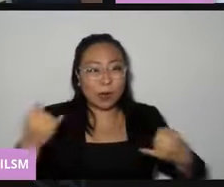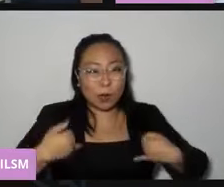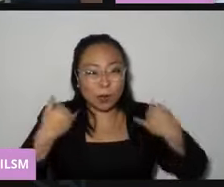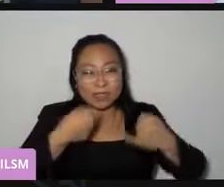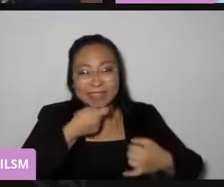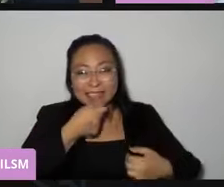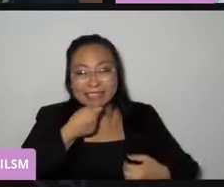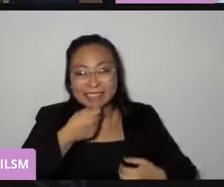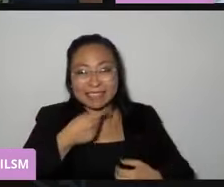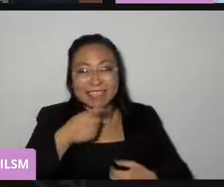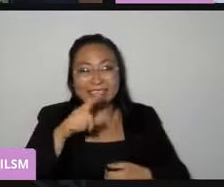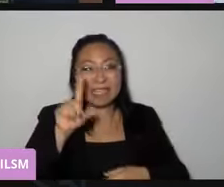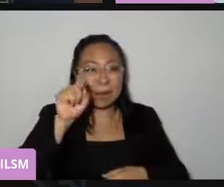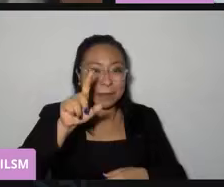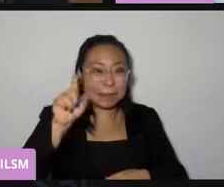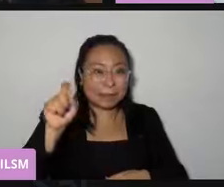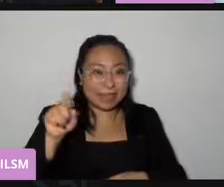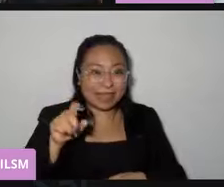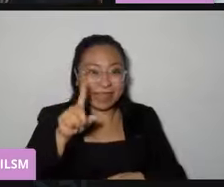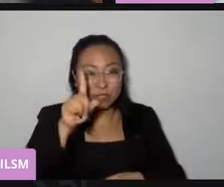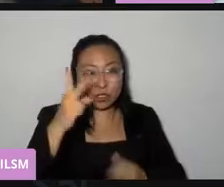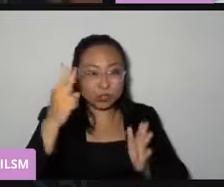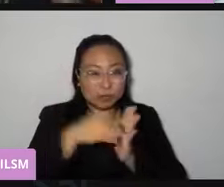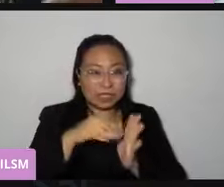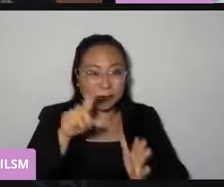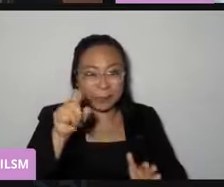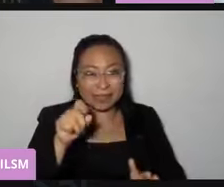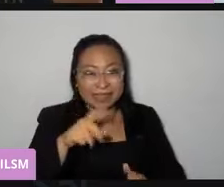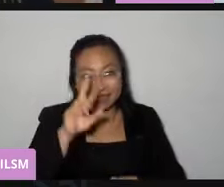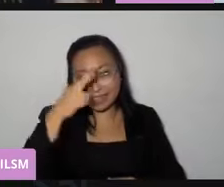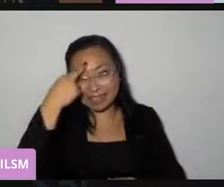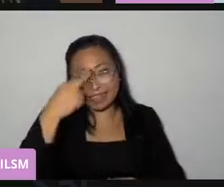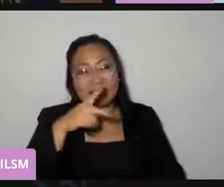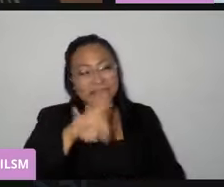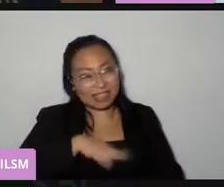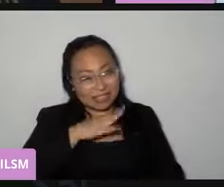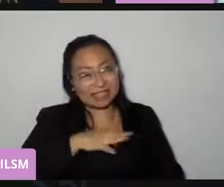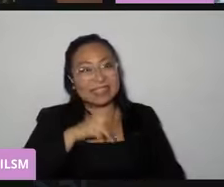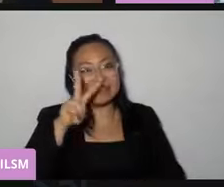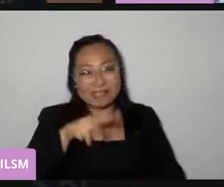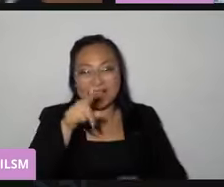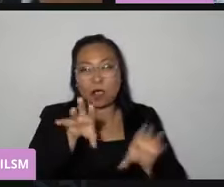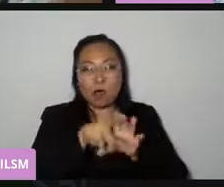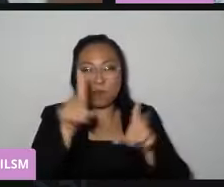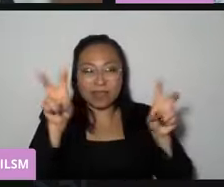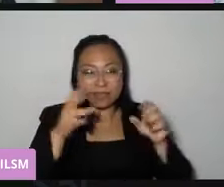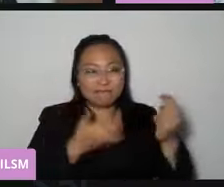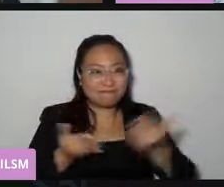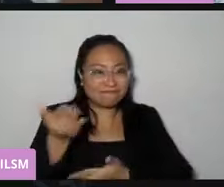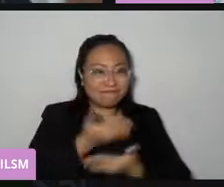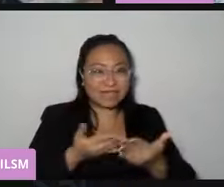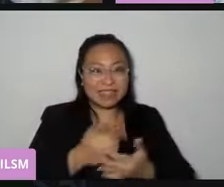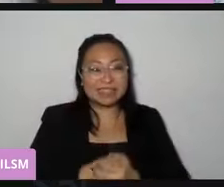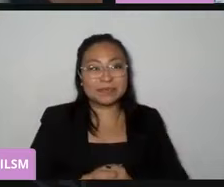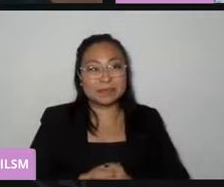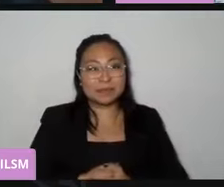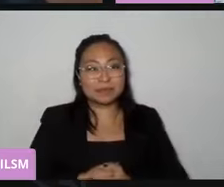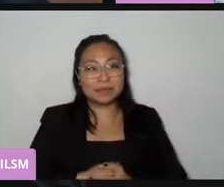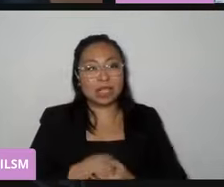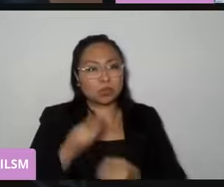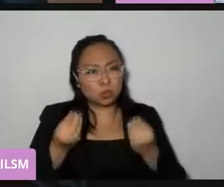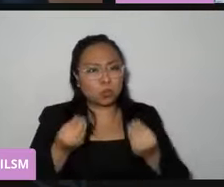qué gusto. Sí, está aquí prendidísimo y me dice que eres genial y yo te voy a decir una cosa, hay muchas